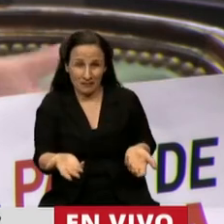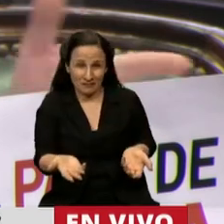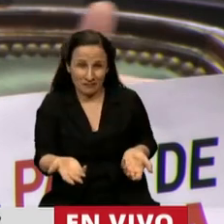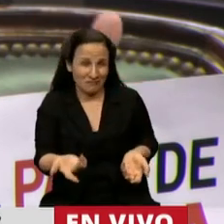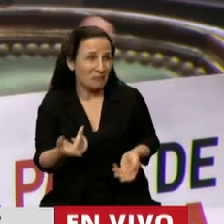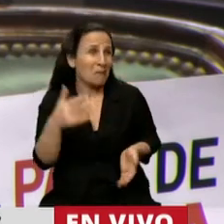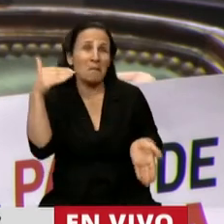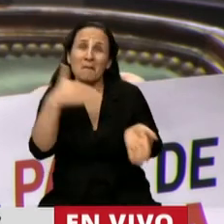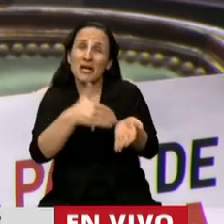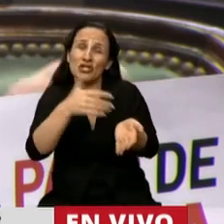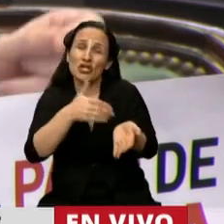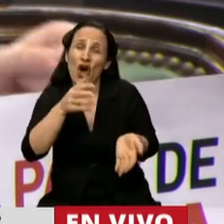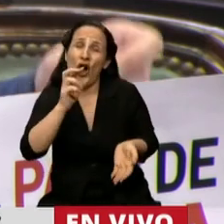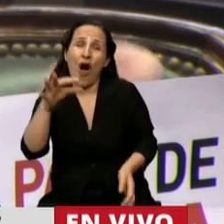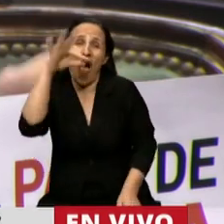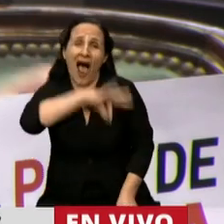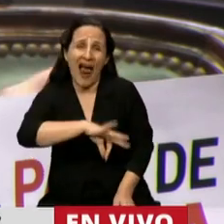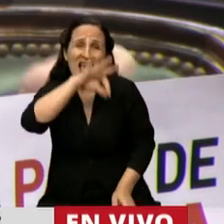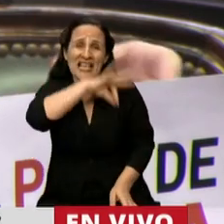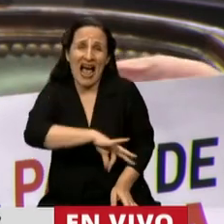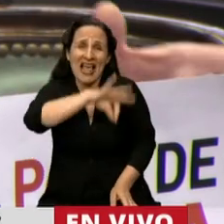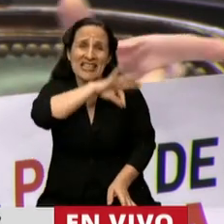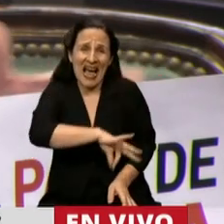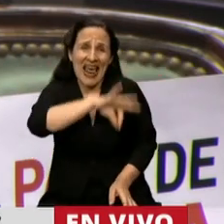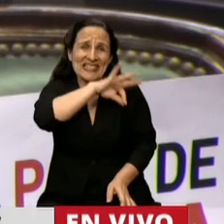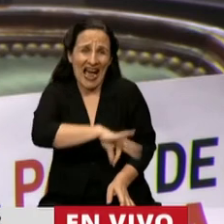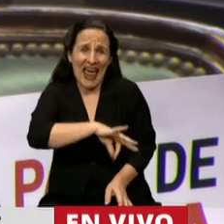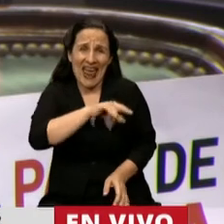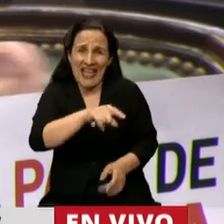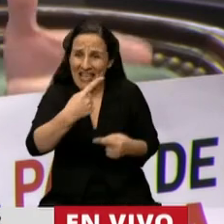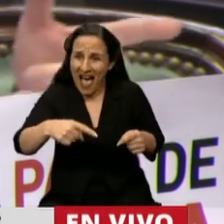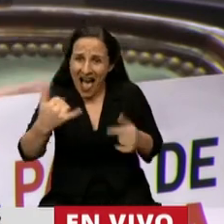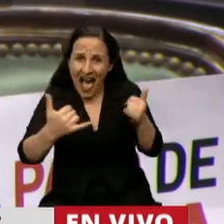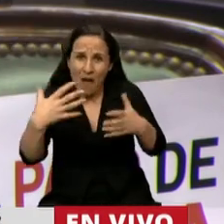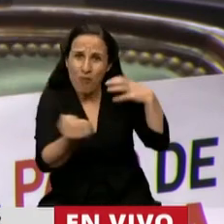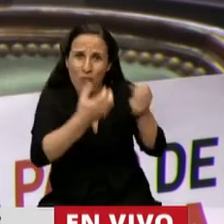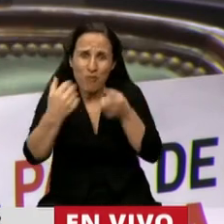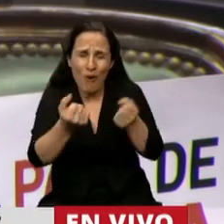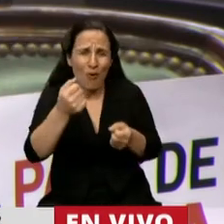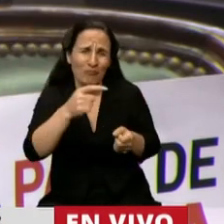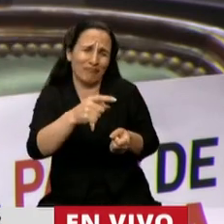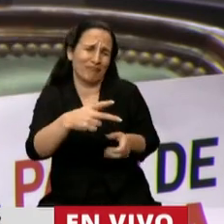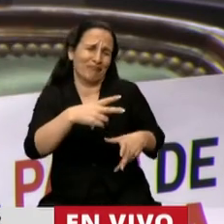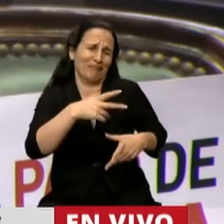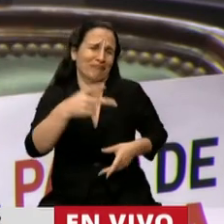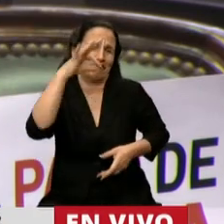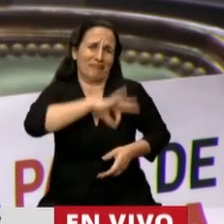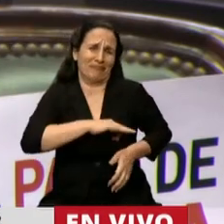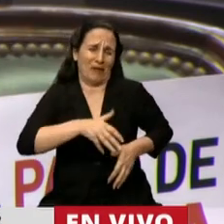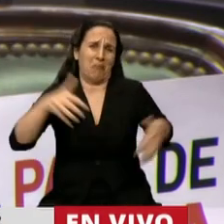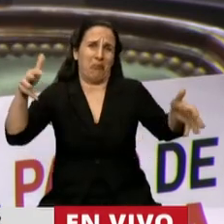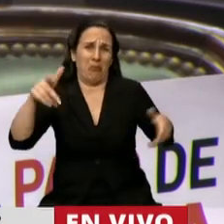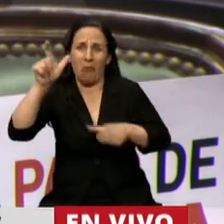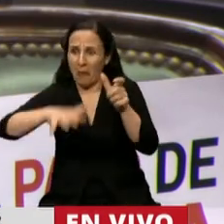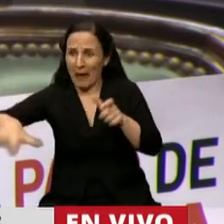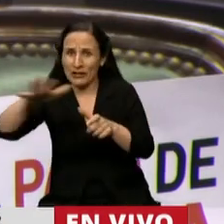millonarias y están beneficiándose de cada resquicio que encuentran para aumentar y multiplicar sus ganancias. Mientras se hunden las grandes